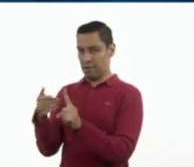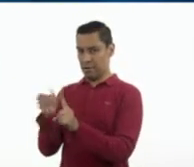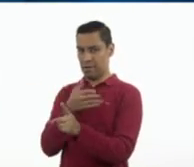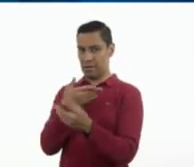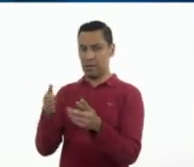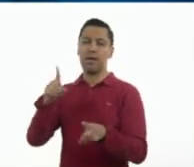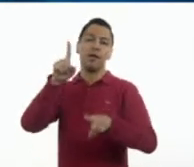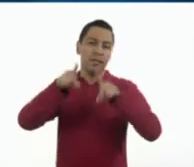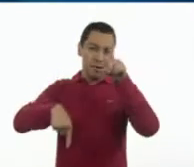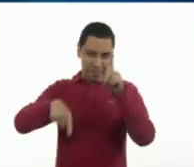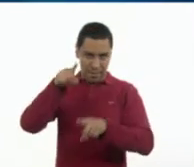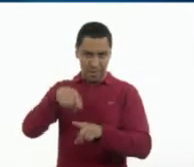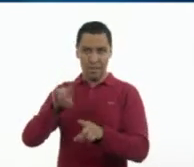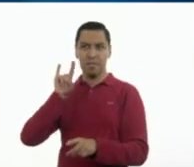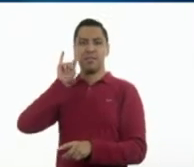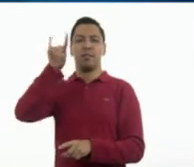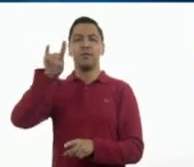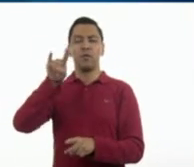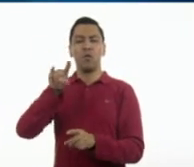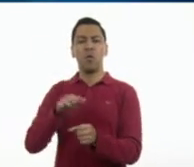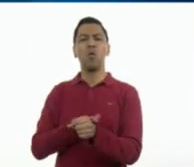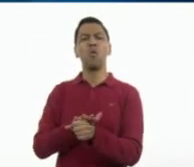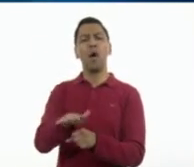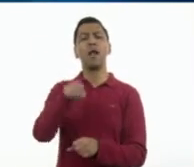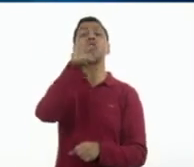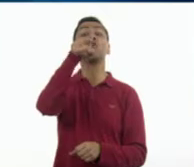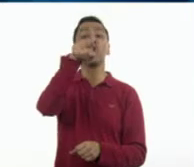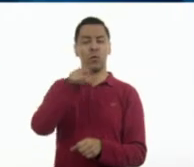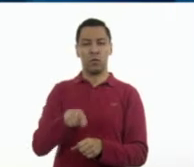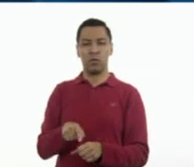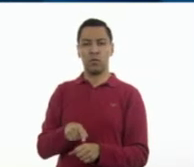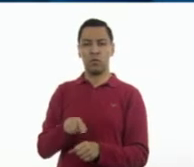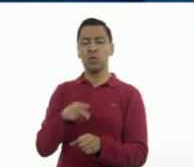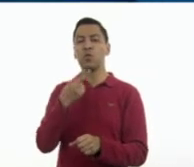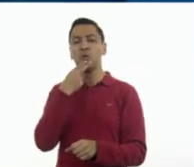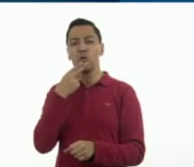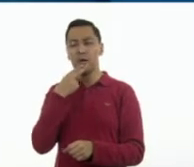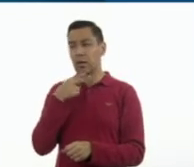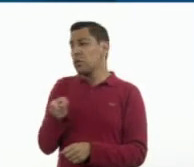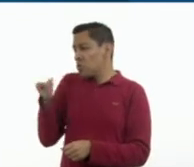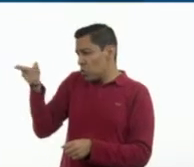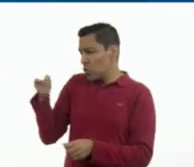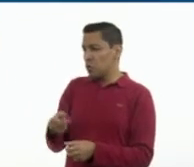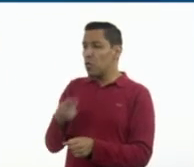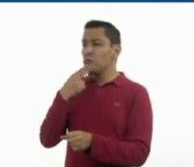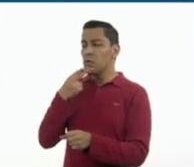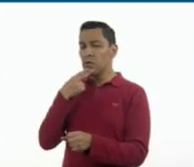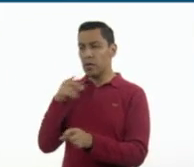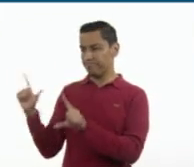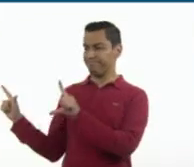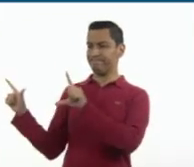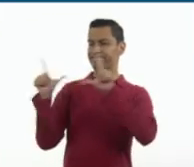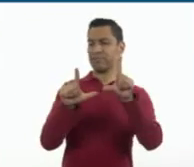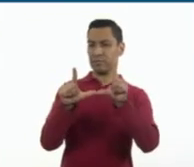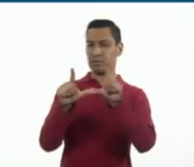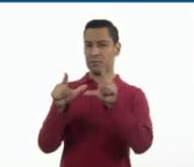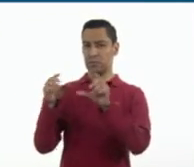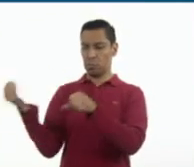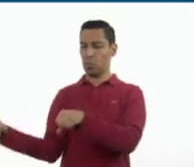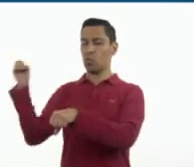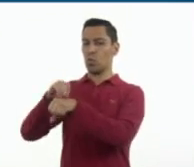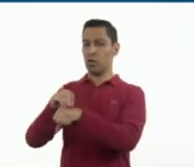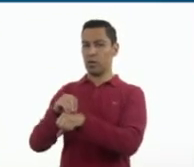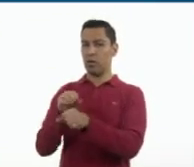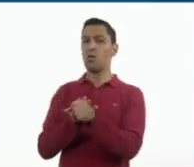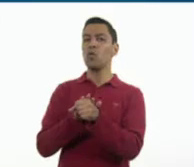de lo que estamos viendo. ¿Qué frase usarías, Juan? ¿Qué frase te gustaría utilizar si quisieras persuadir a la gente